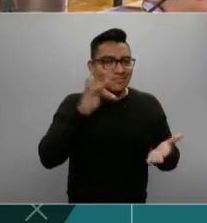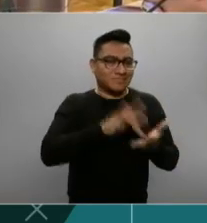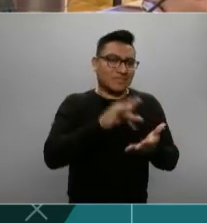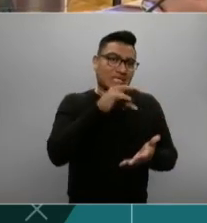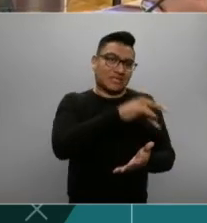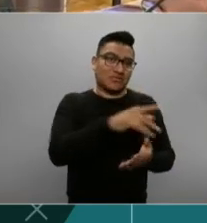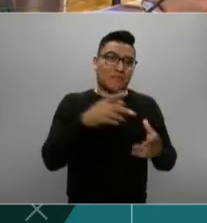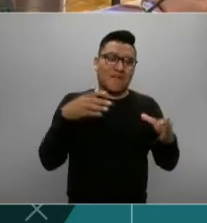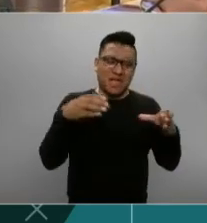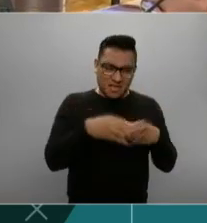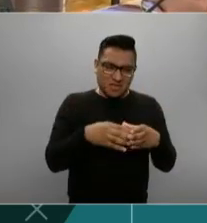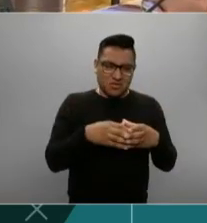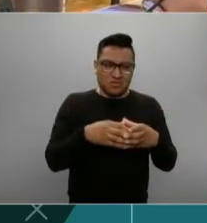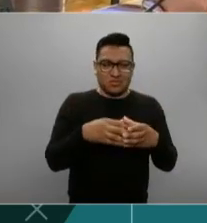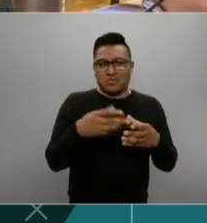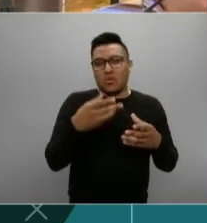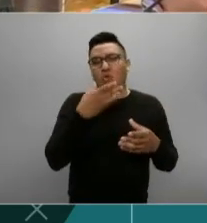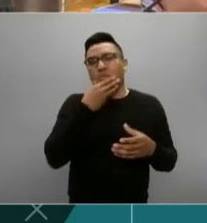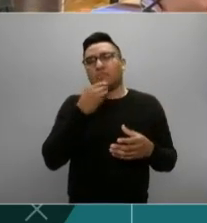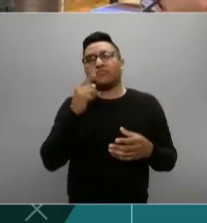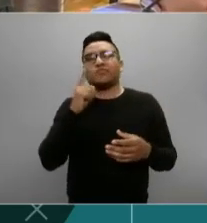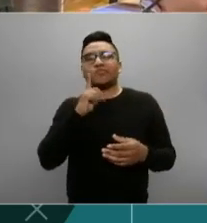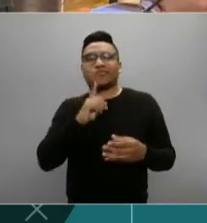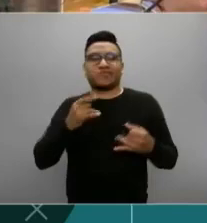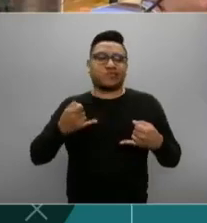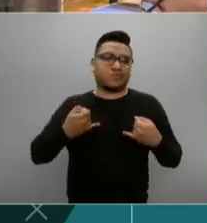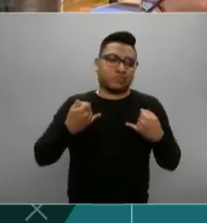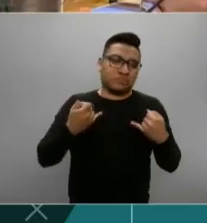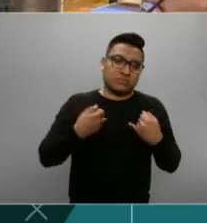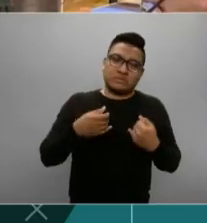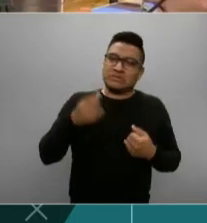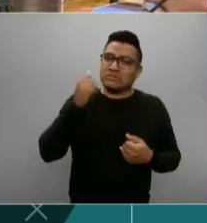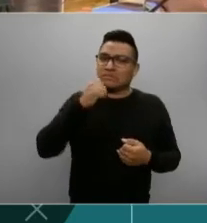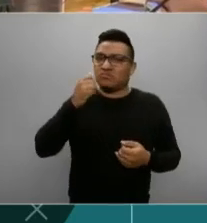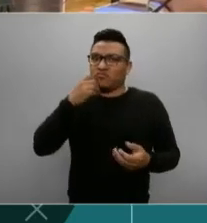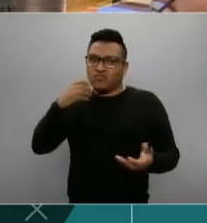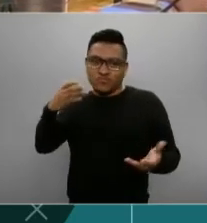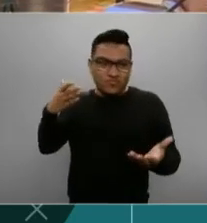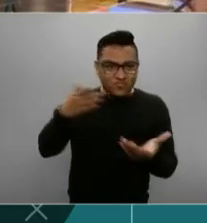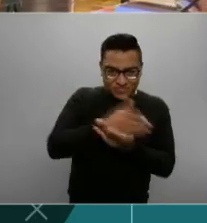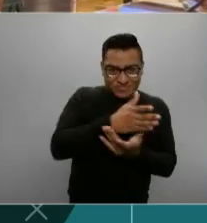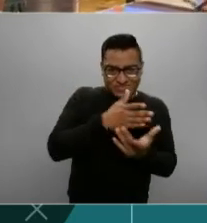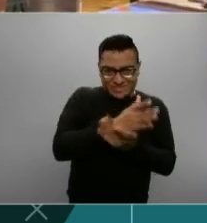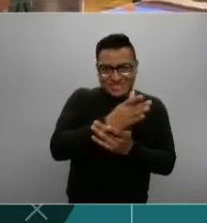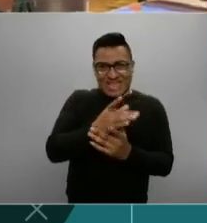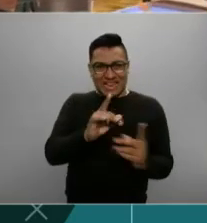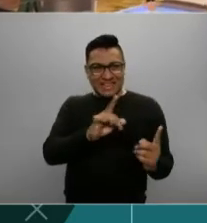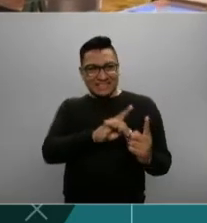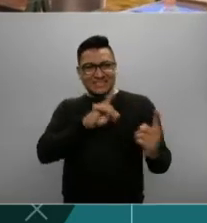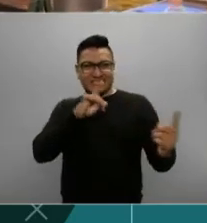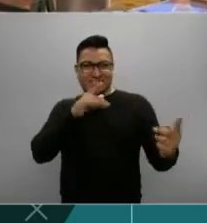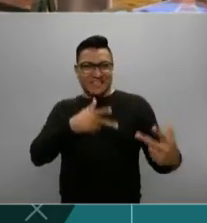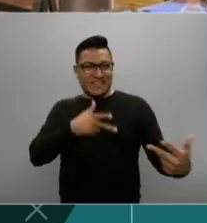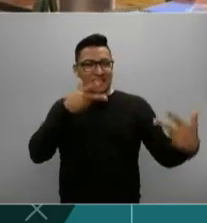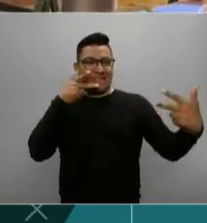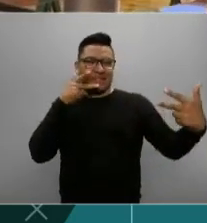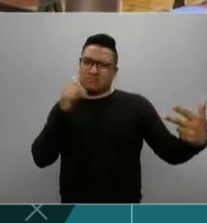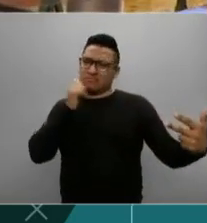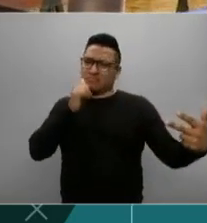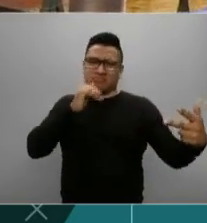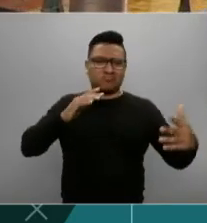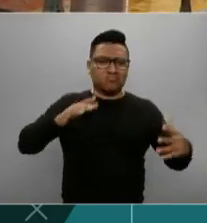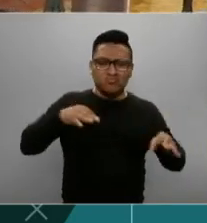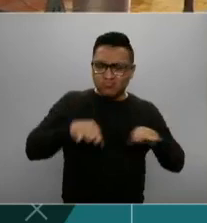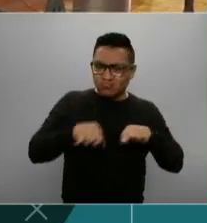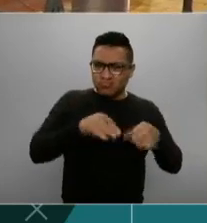joven, de mujeres y de hombres, nos hemos metido de lleno, desde la distancia del confinamiento, a trabajar en esto, y también